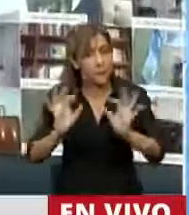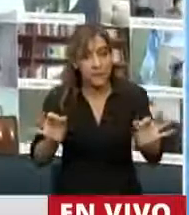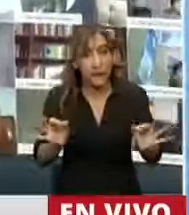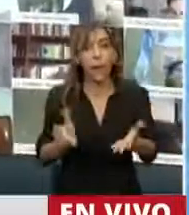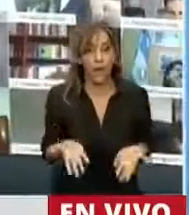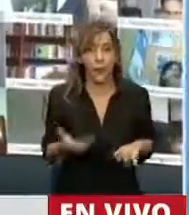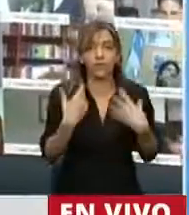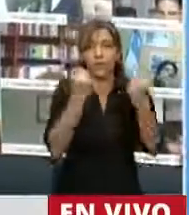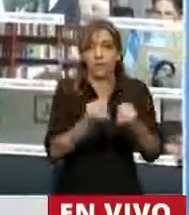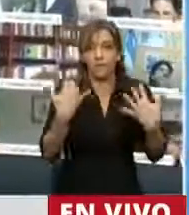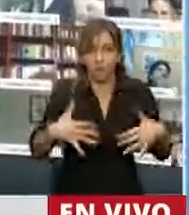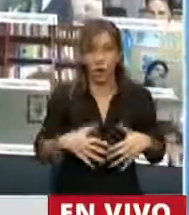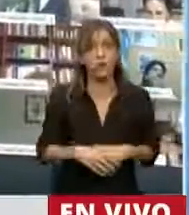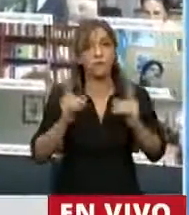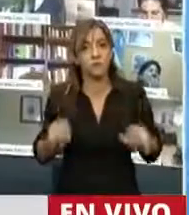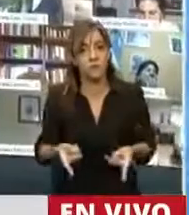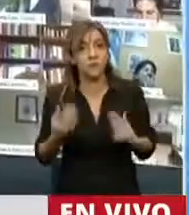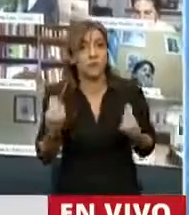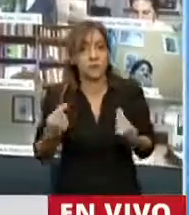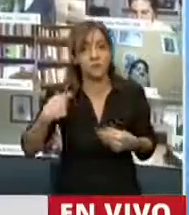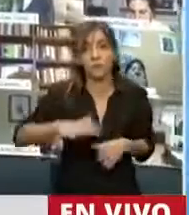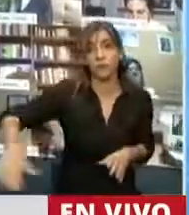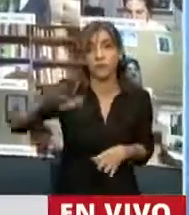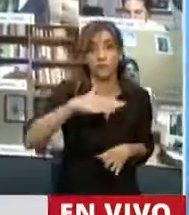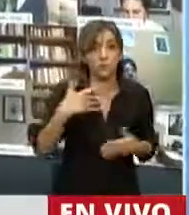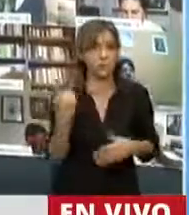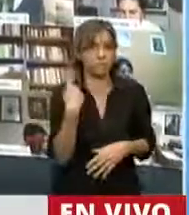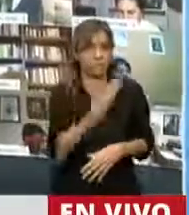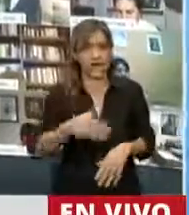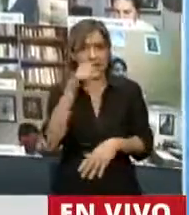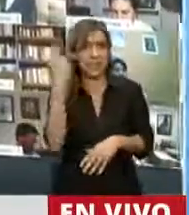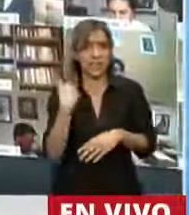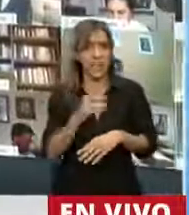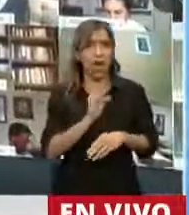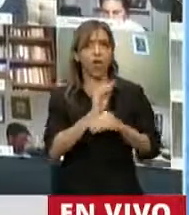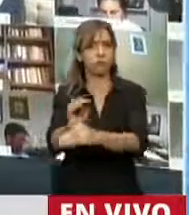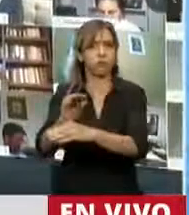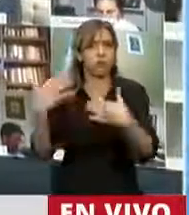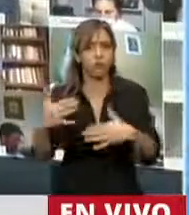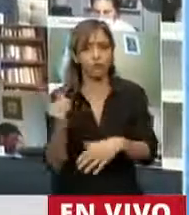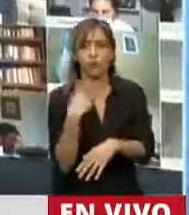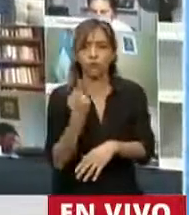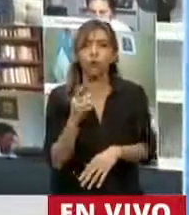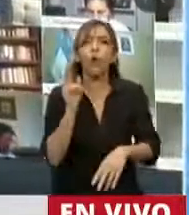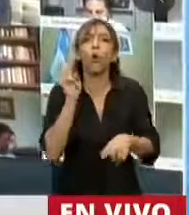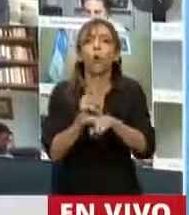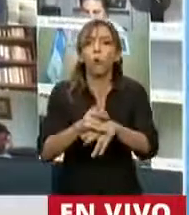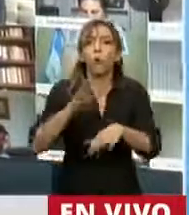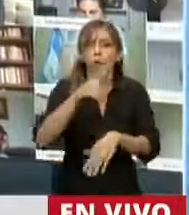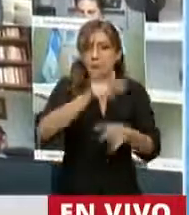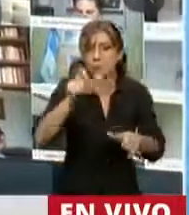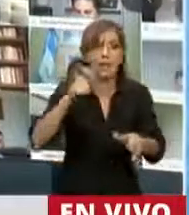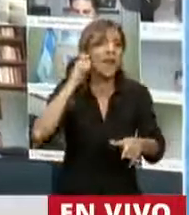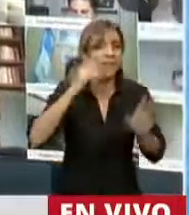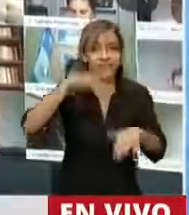el nivel de cobertura social que tiene la Argentina. Nosotros tenemos un sistema de cobertura para los adultos mayores de casi el 100% gracias